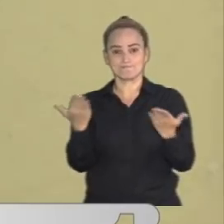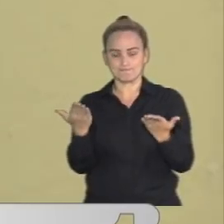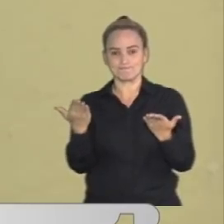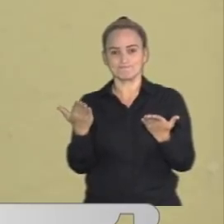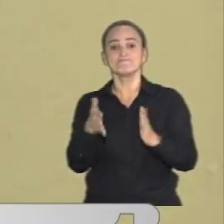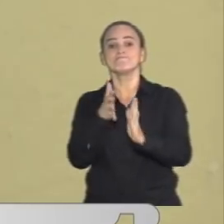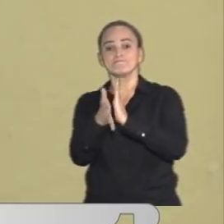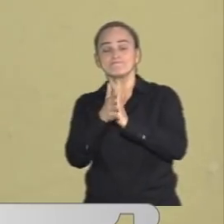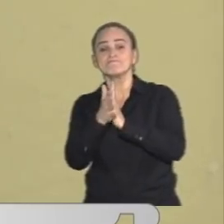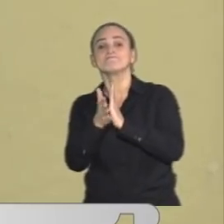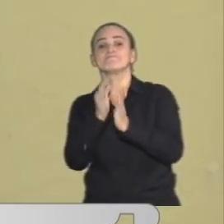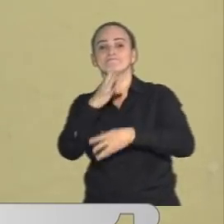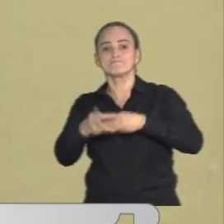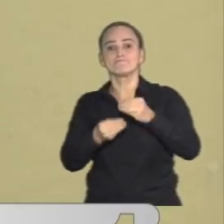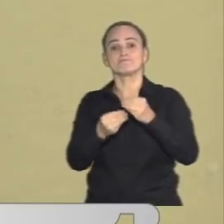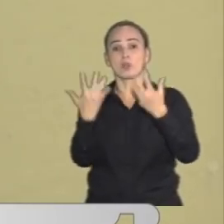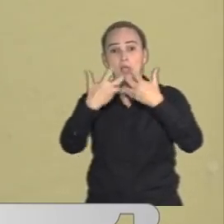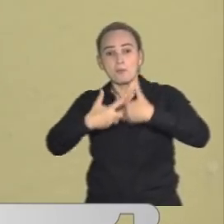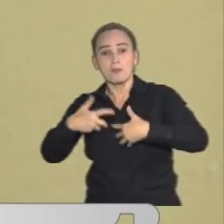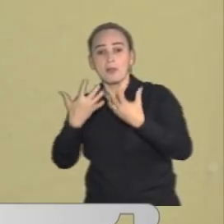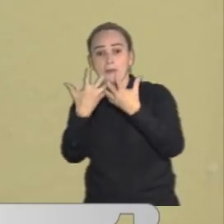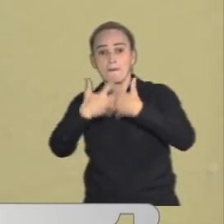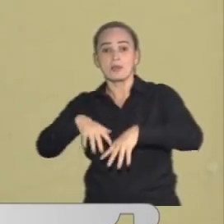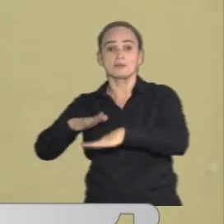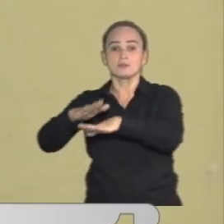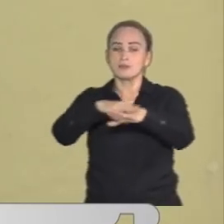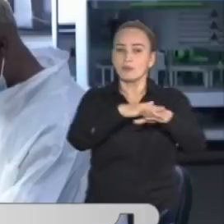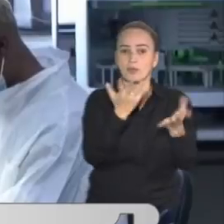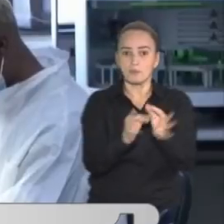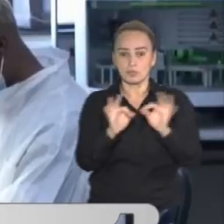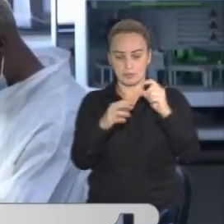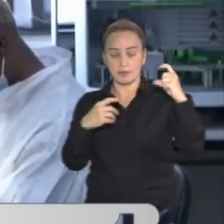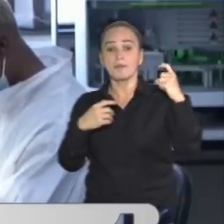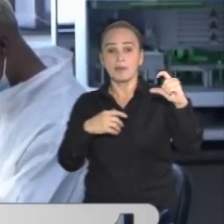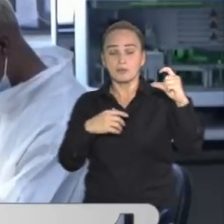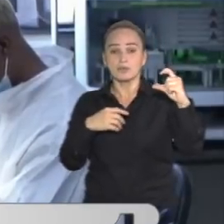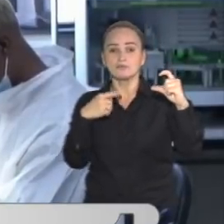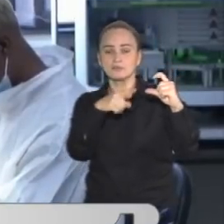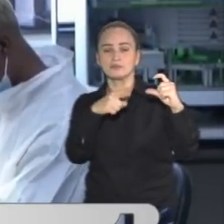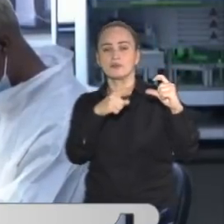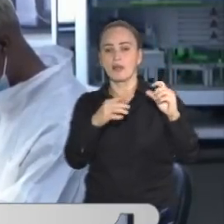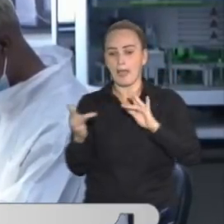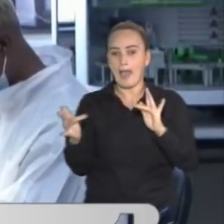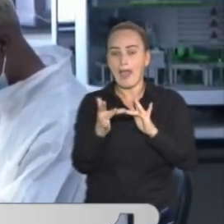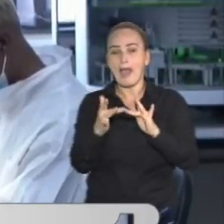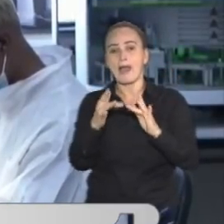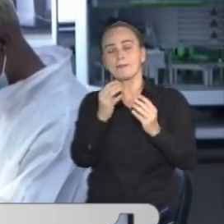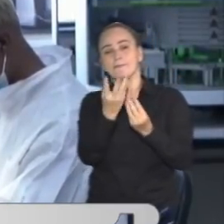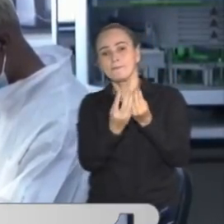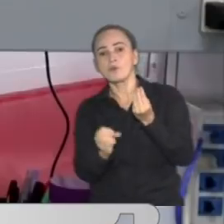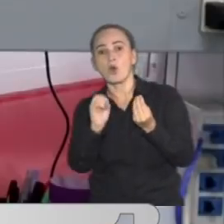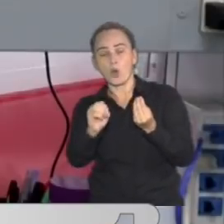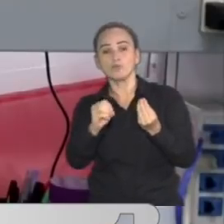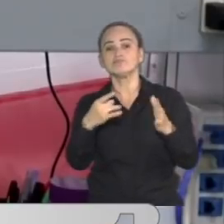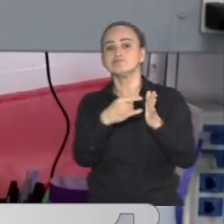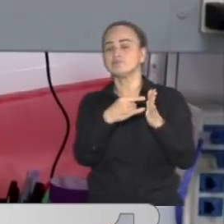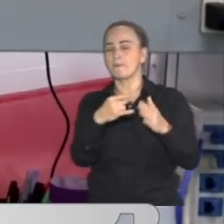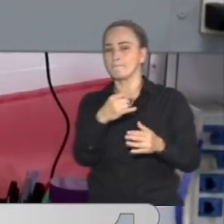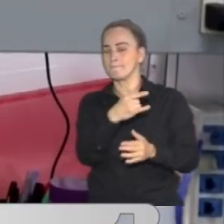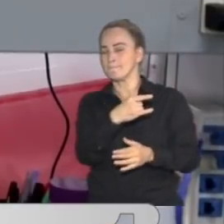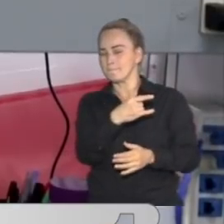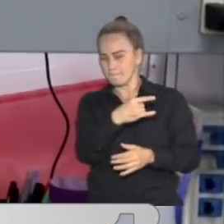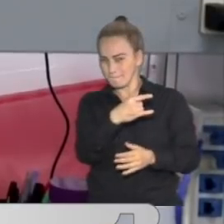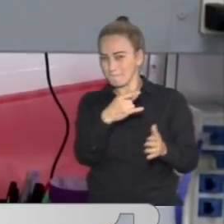Ursaín también anunció que la compañía debería poder entregar sus primeras vacunas adecuadas a Omicron en marzo, sujeto a la